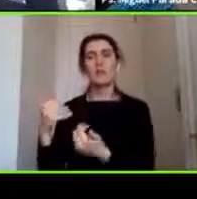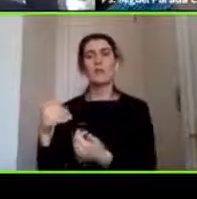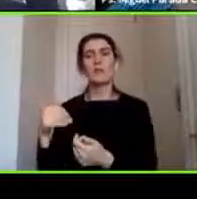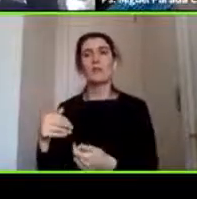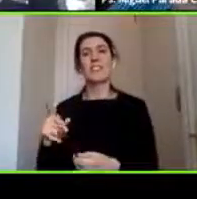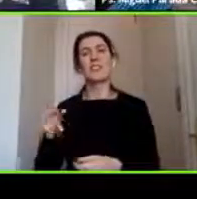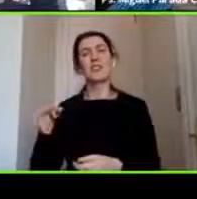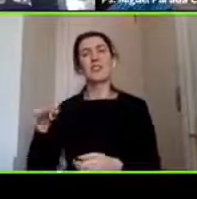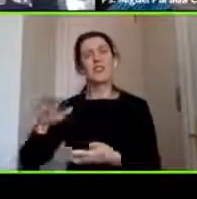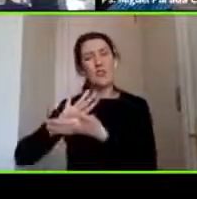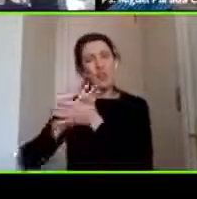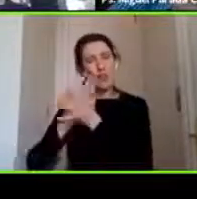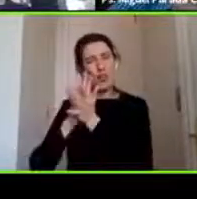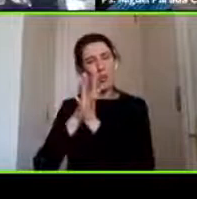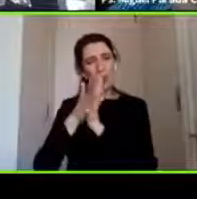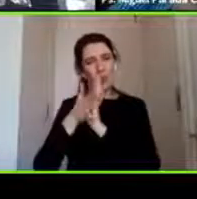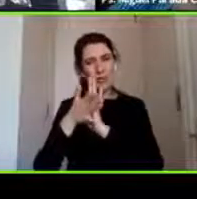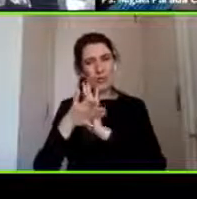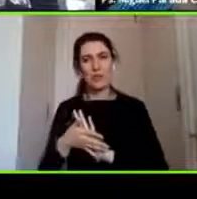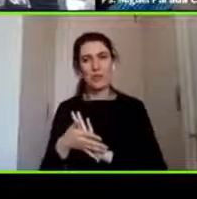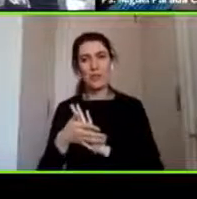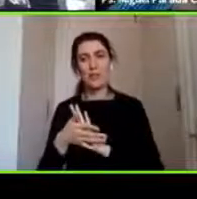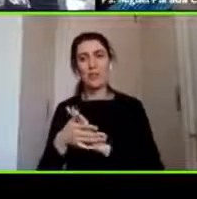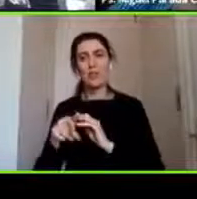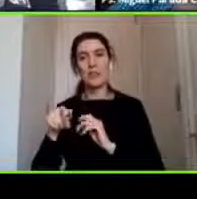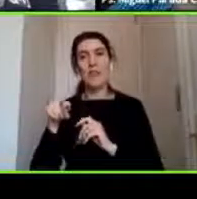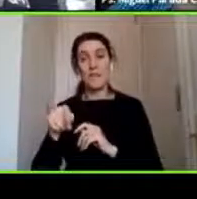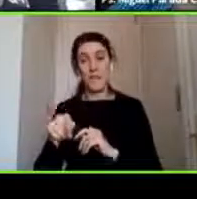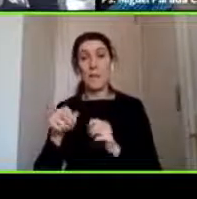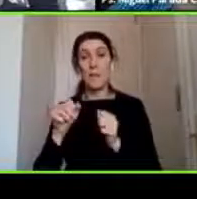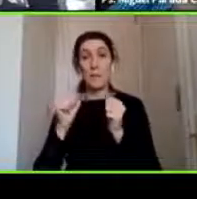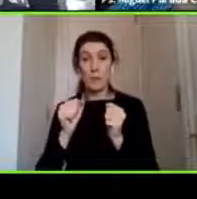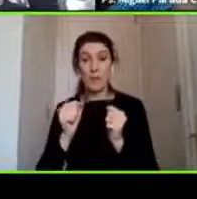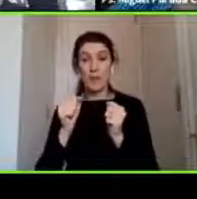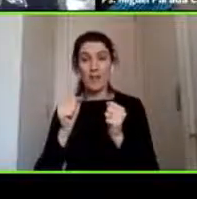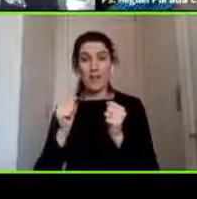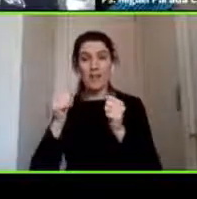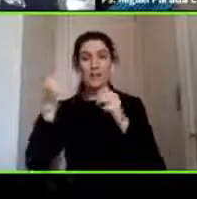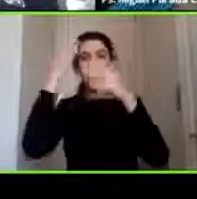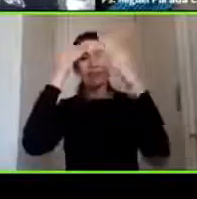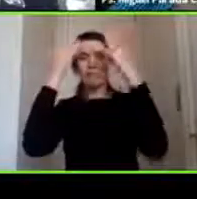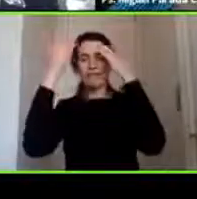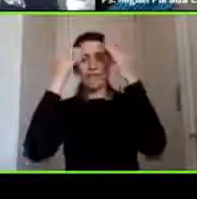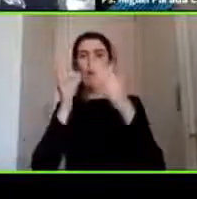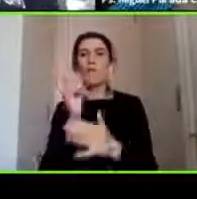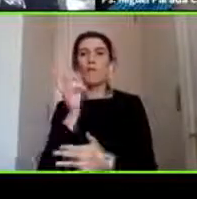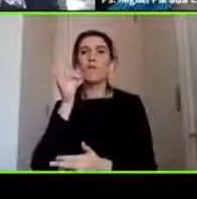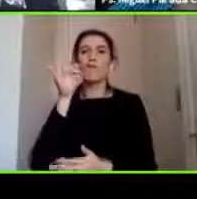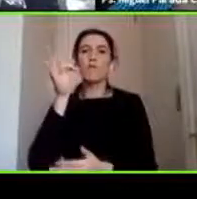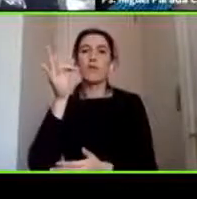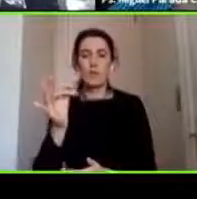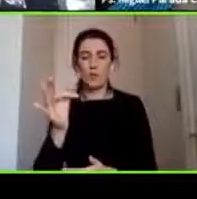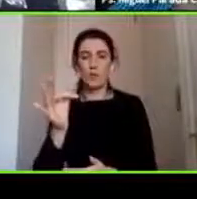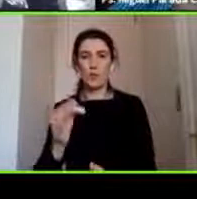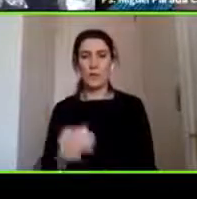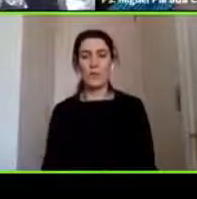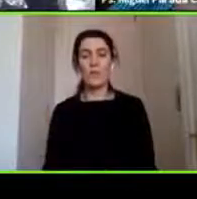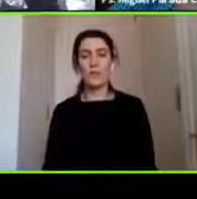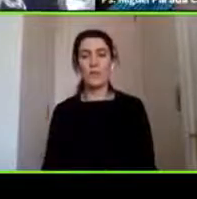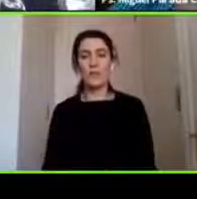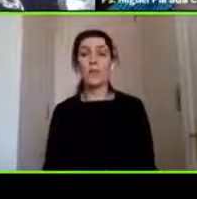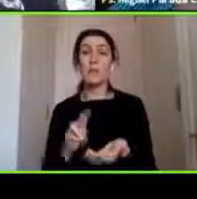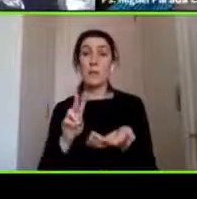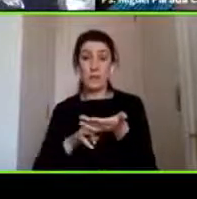manera o un trastorno psiquiátrico más a futuro efectivamente si esto ocurre en